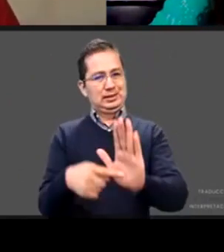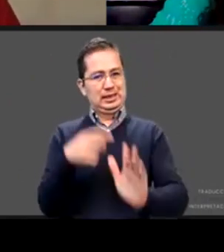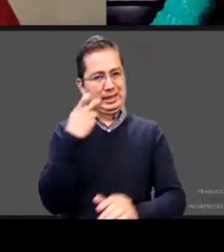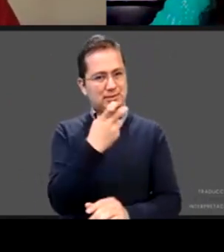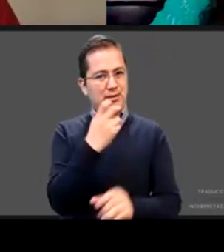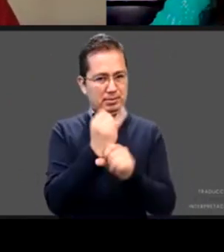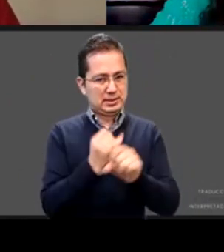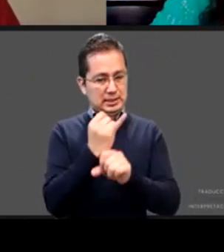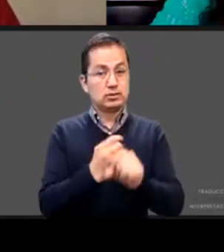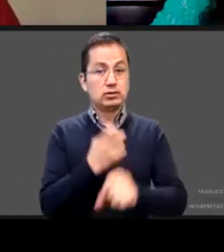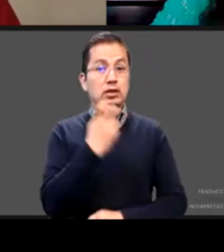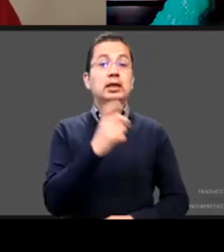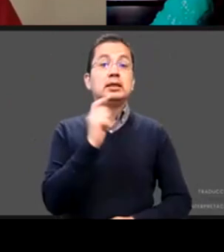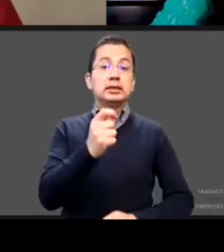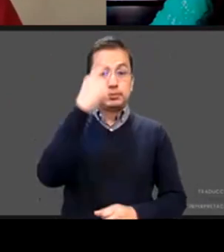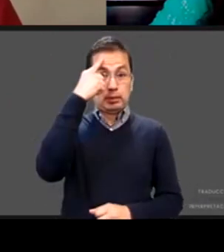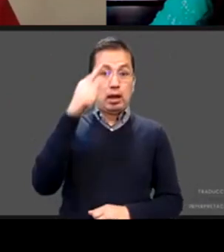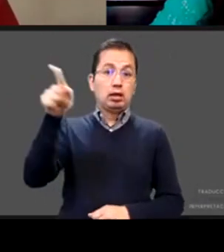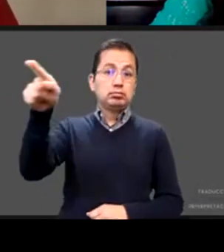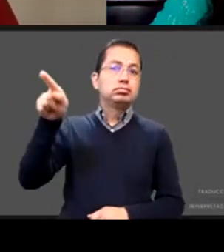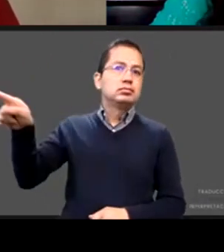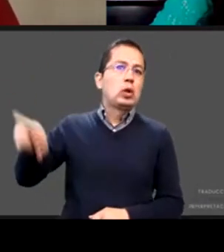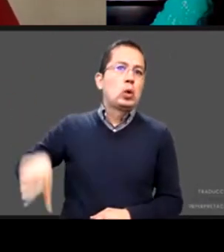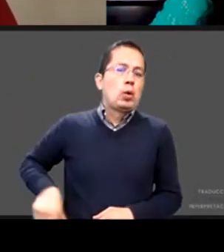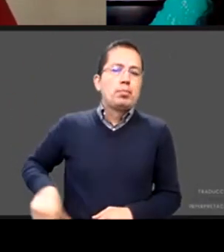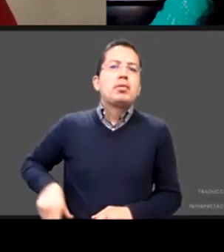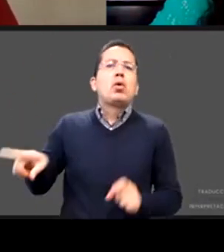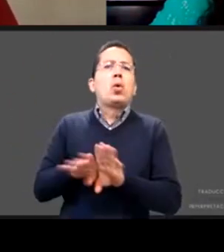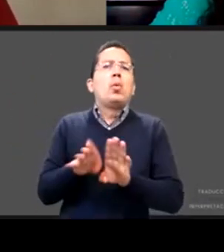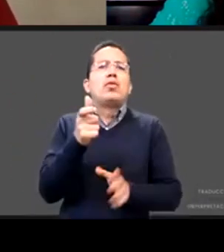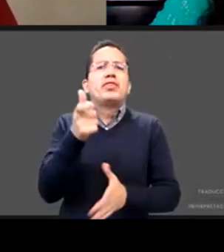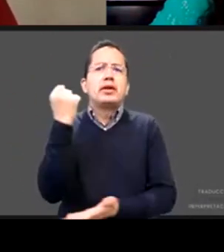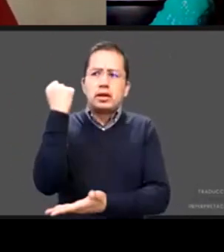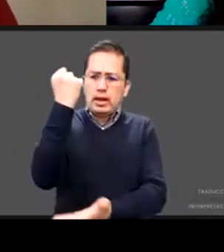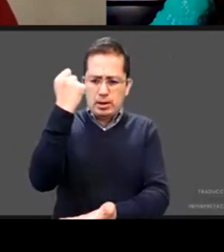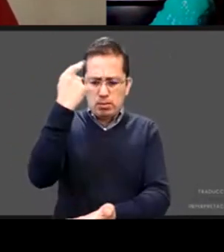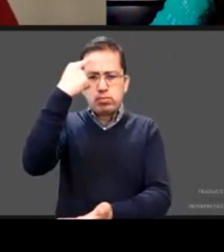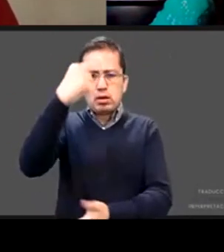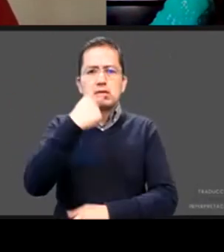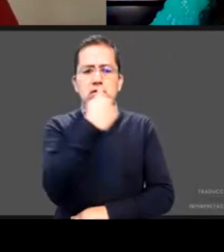construcción del presupuesto para para el 2021